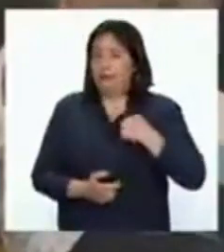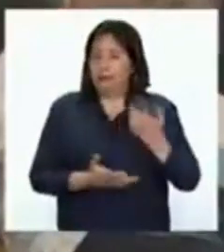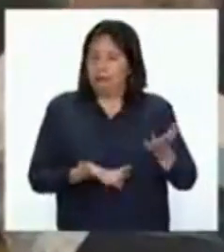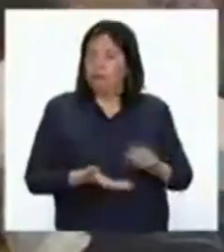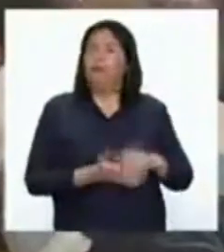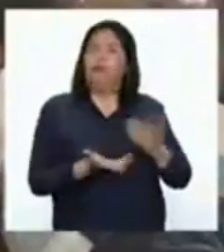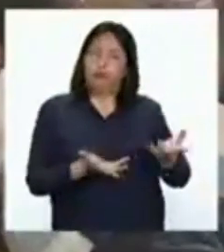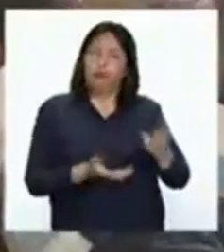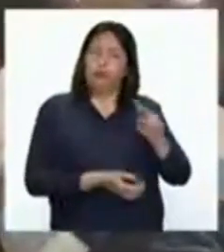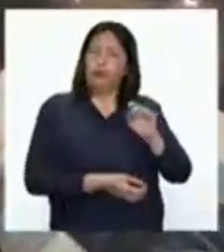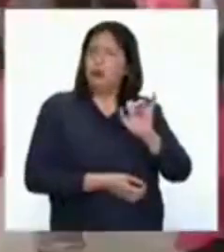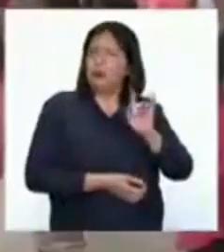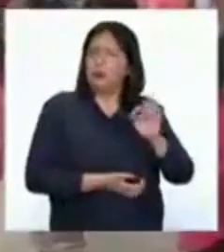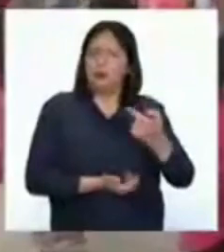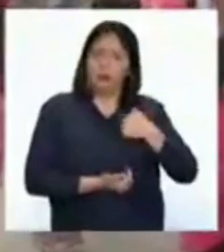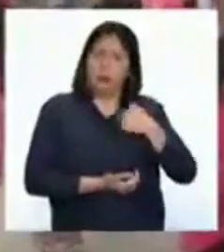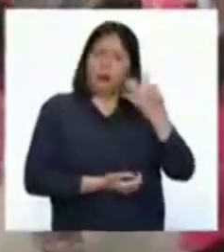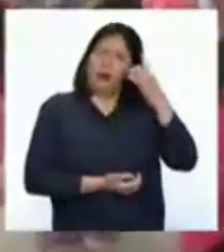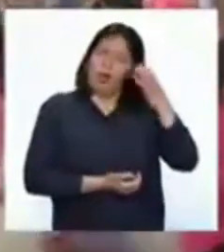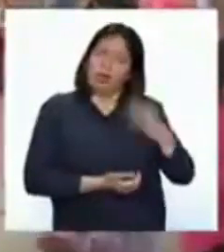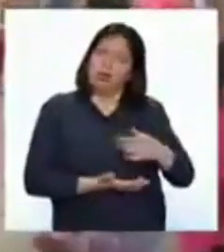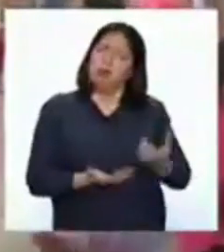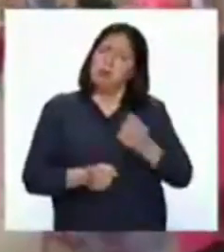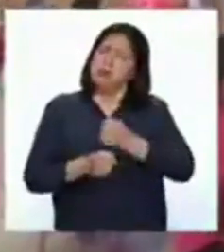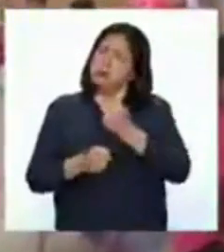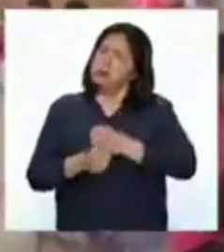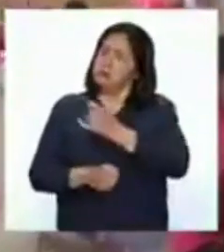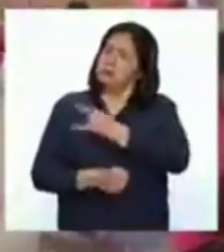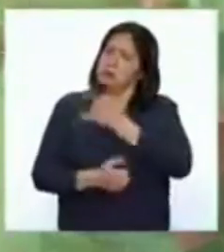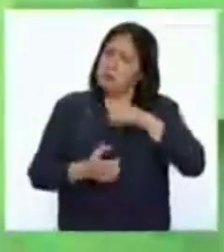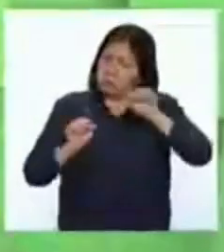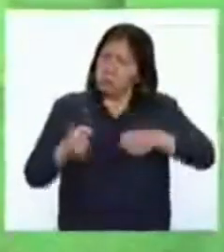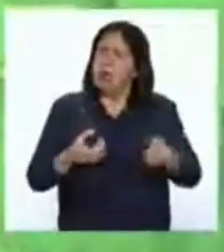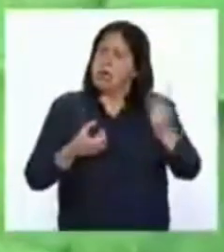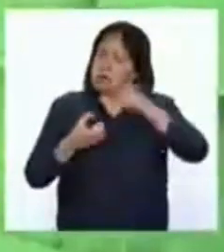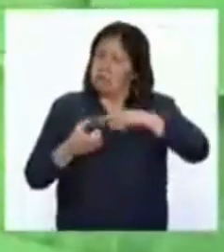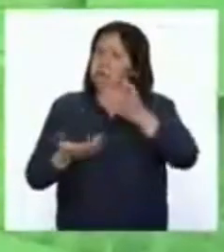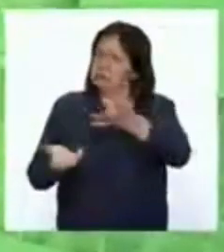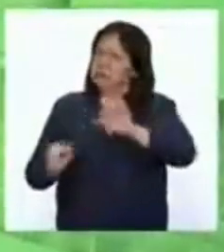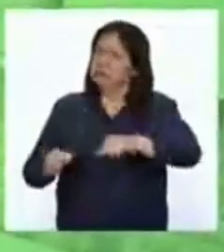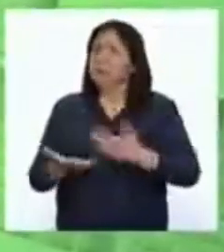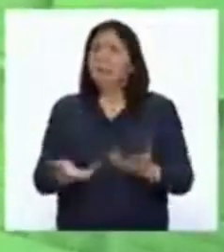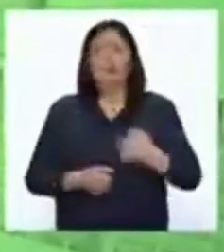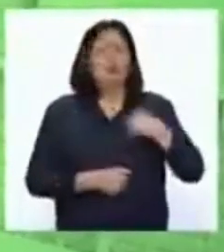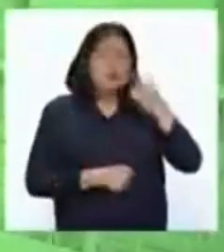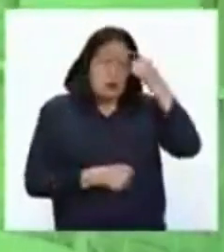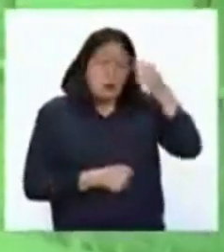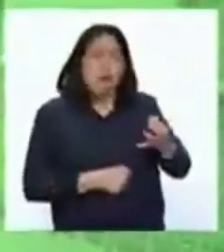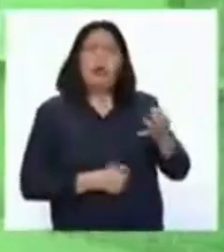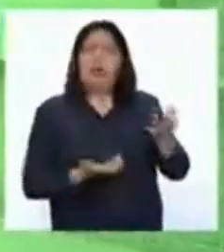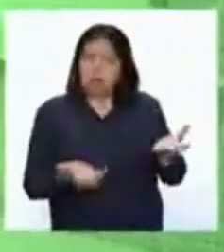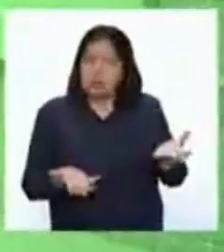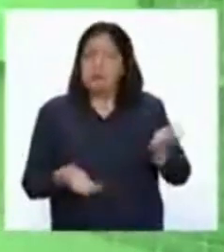que el trabajo voluntario es parte del deber de un alumno de un universo nacional. Creo que es la manera más